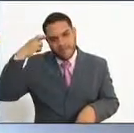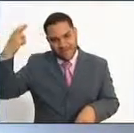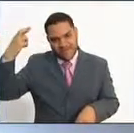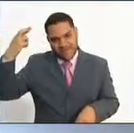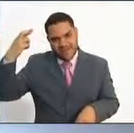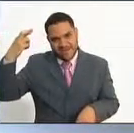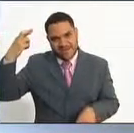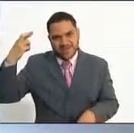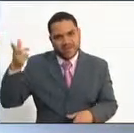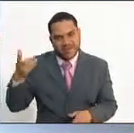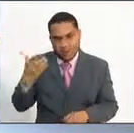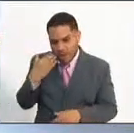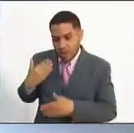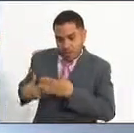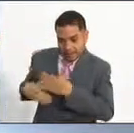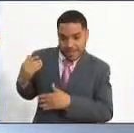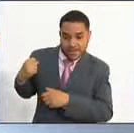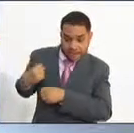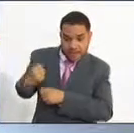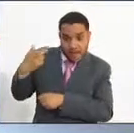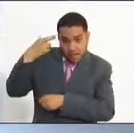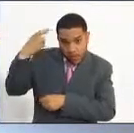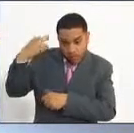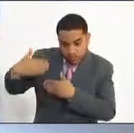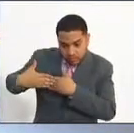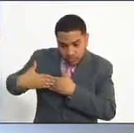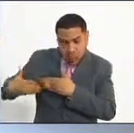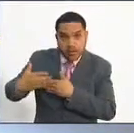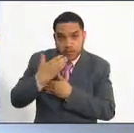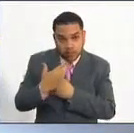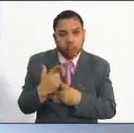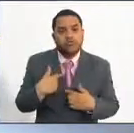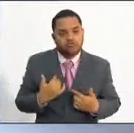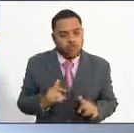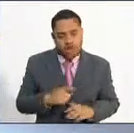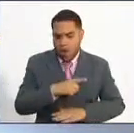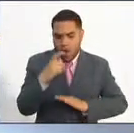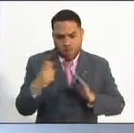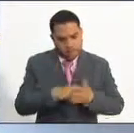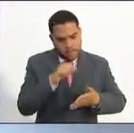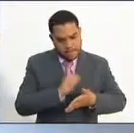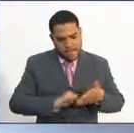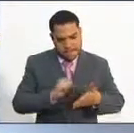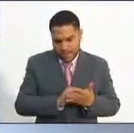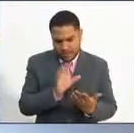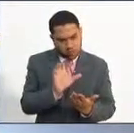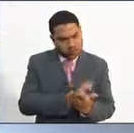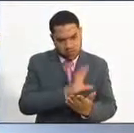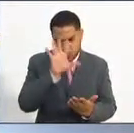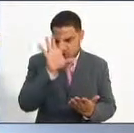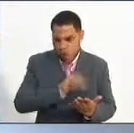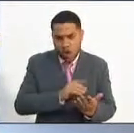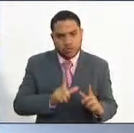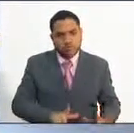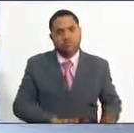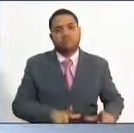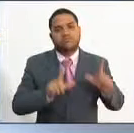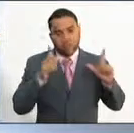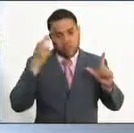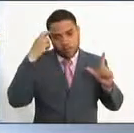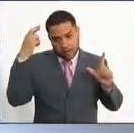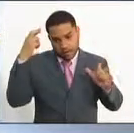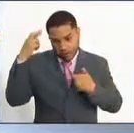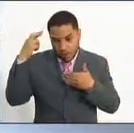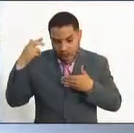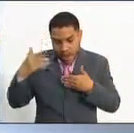bien sea a partir del momento en que el aspirante terminó todas las materias del currículo o si no tiene ese dato entonces a